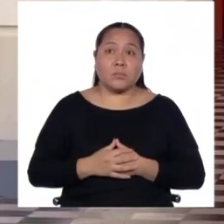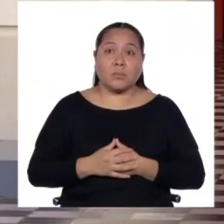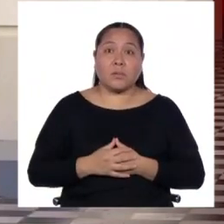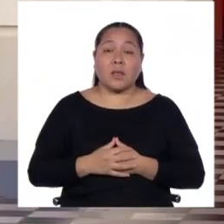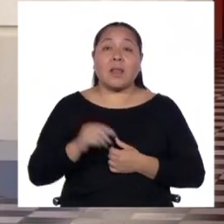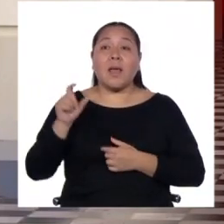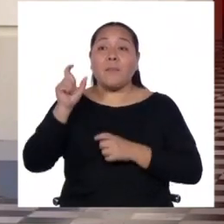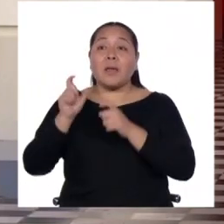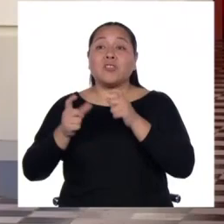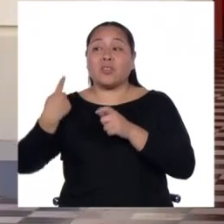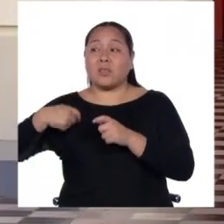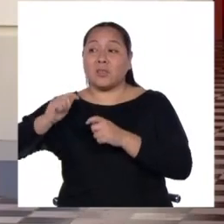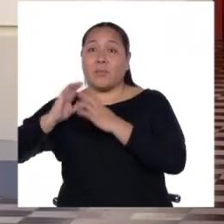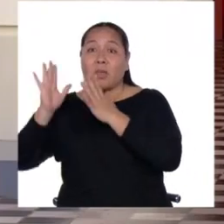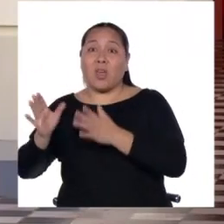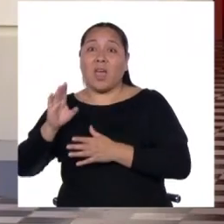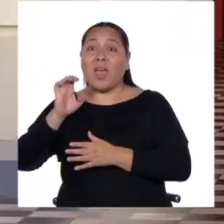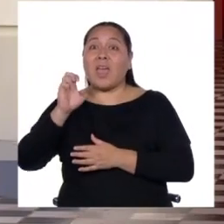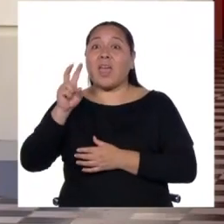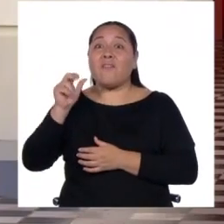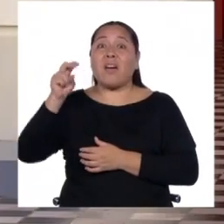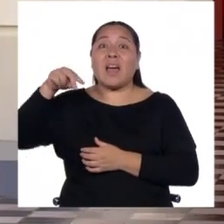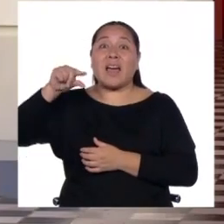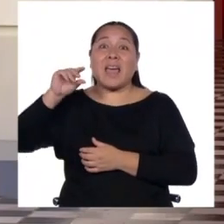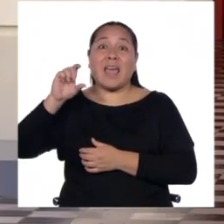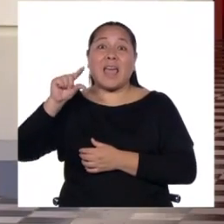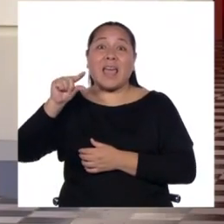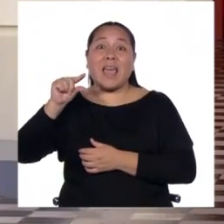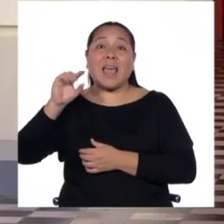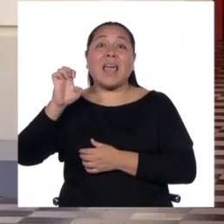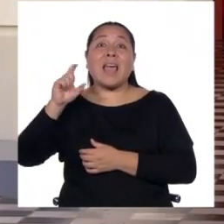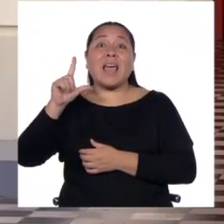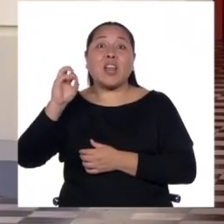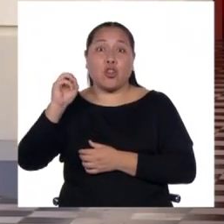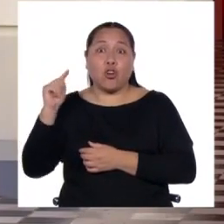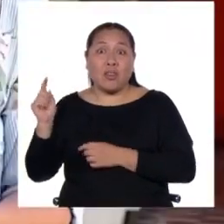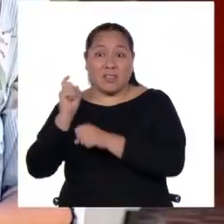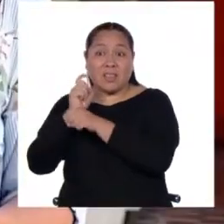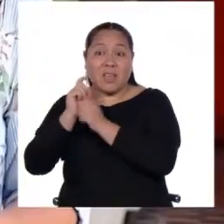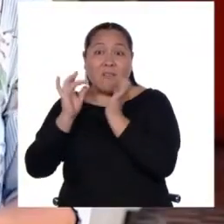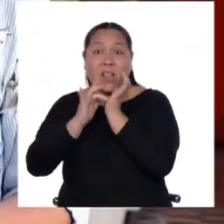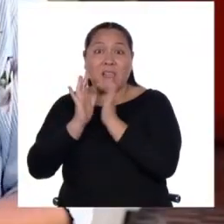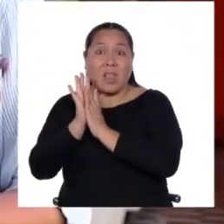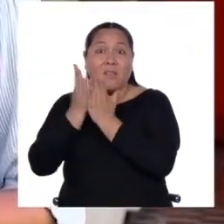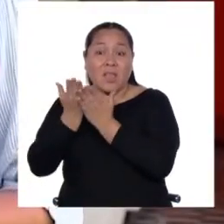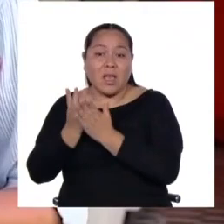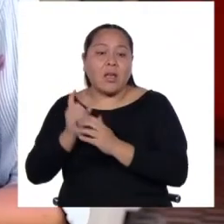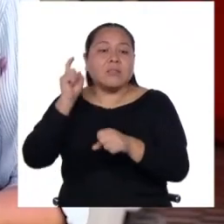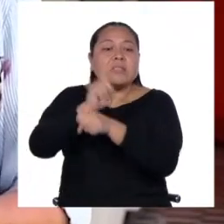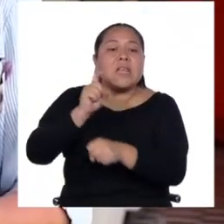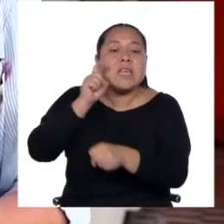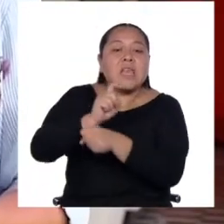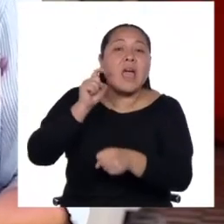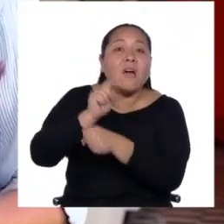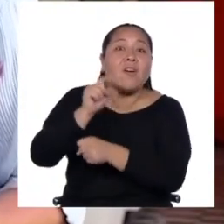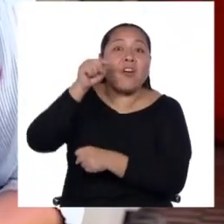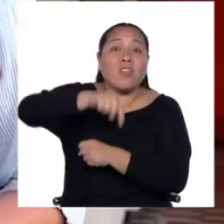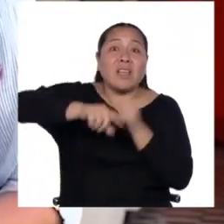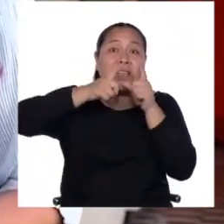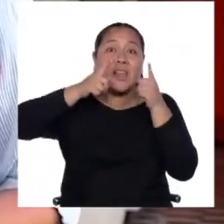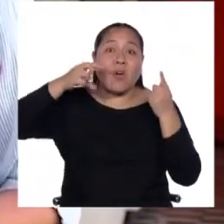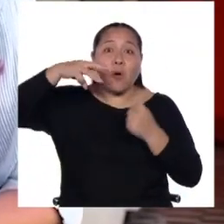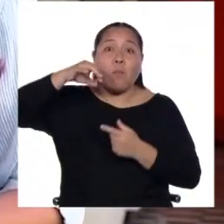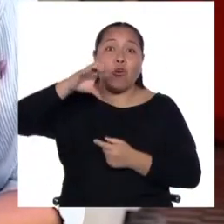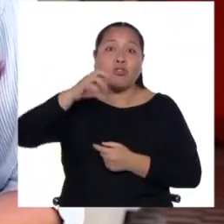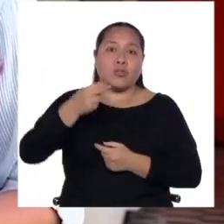evangelizadores la utilizaron para adoctrinar a los indígenas. Rastros de ella se encuentran en